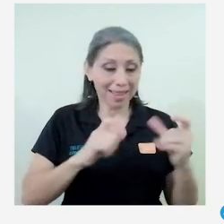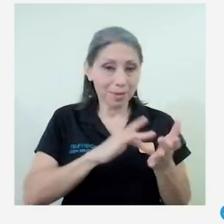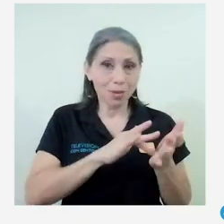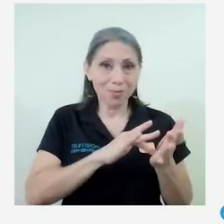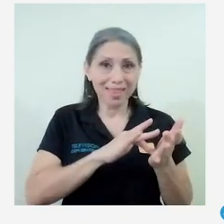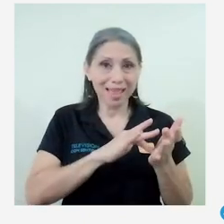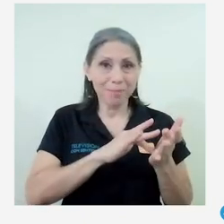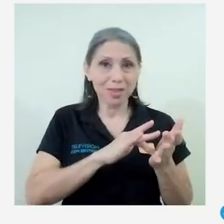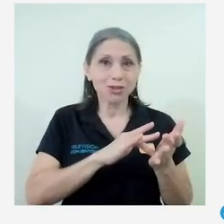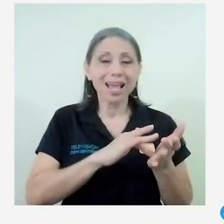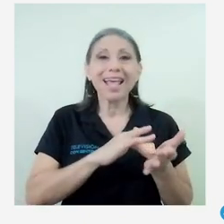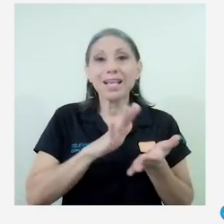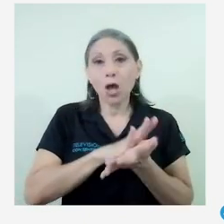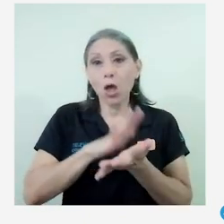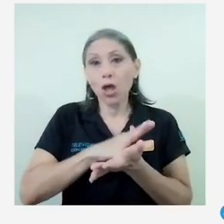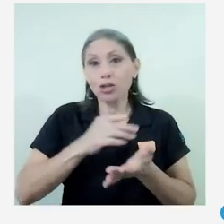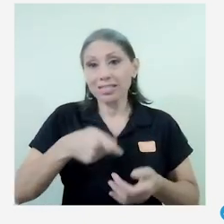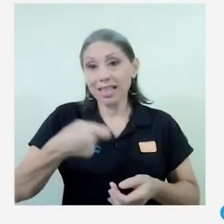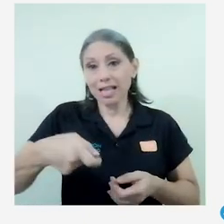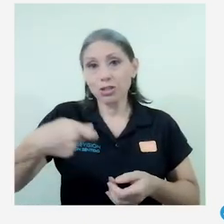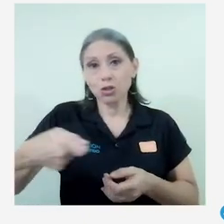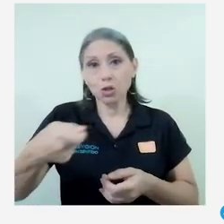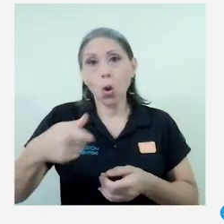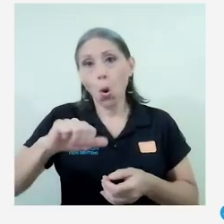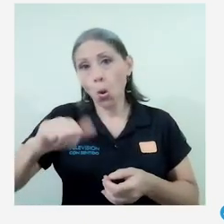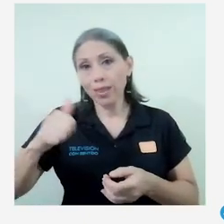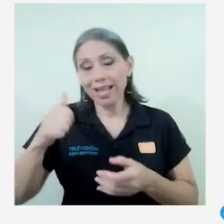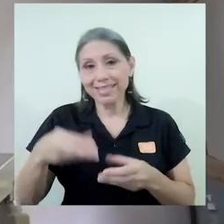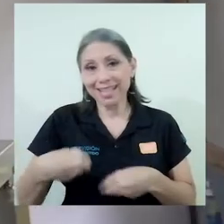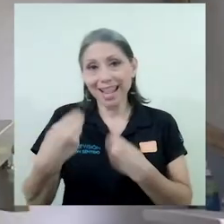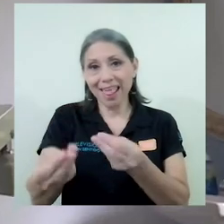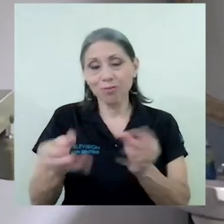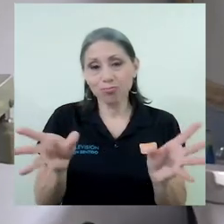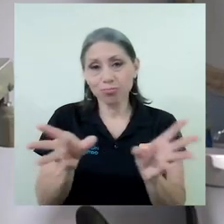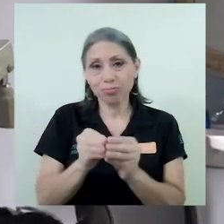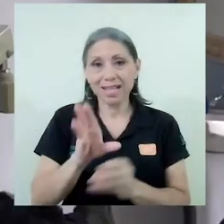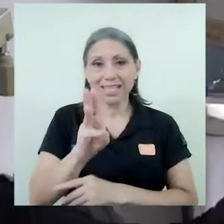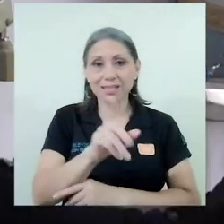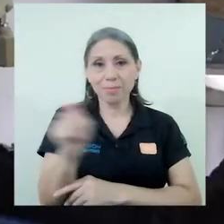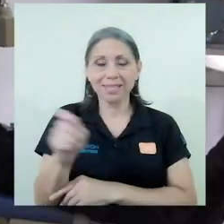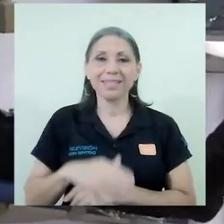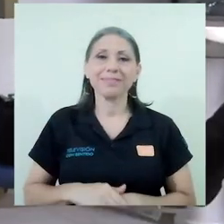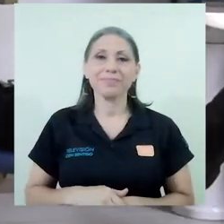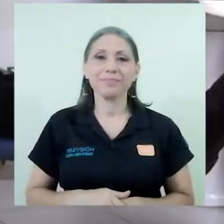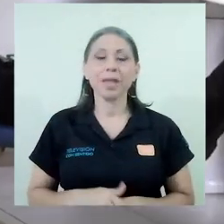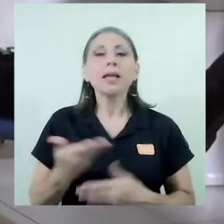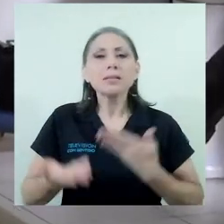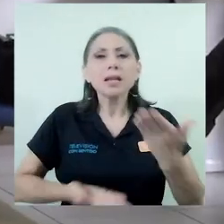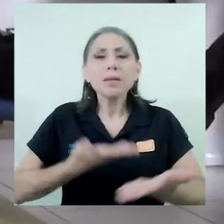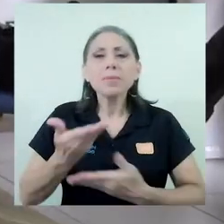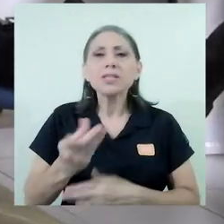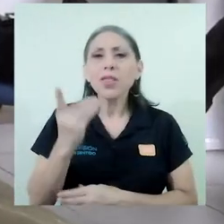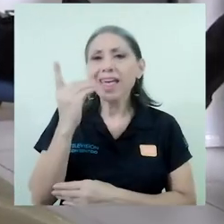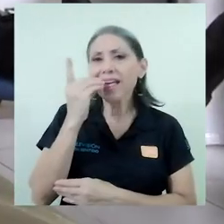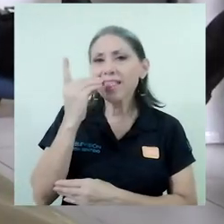demás recetas, que a ver con total de seis meses. En cuanto al servicio de odontología de la UCR, es importante